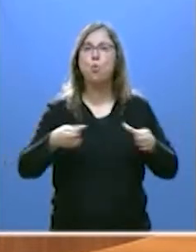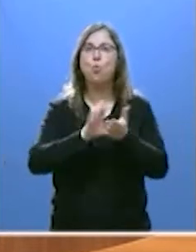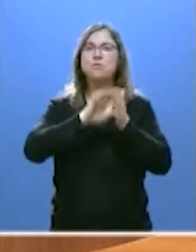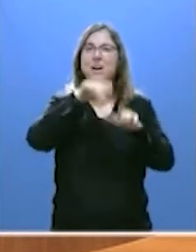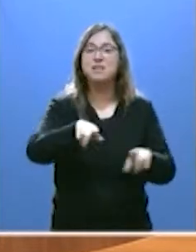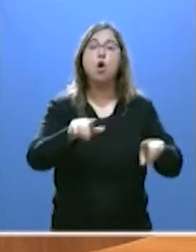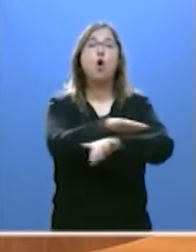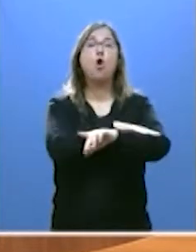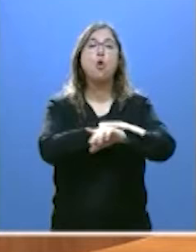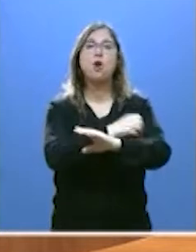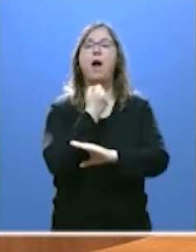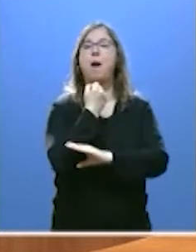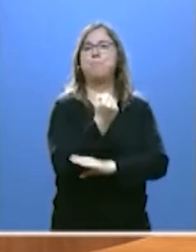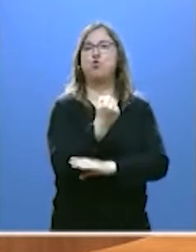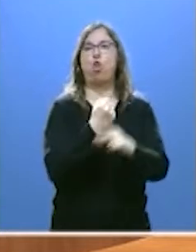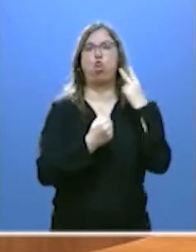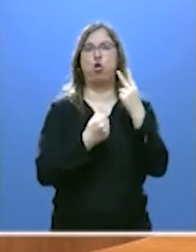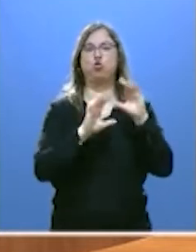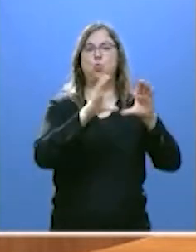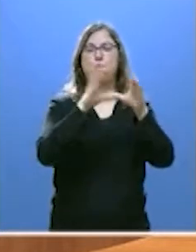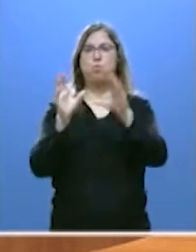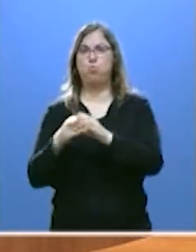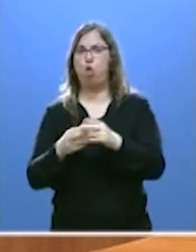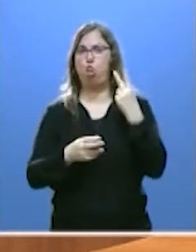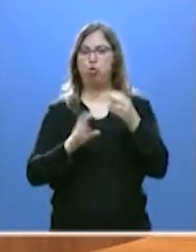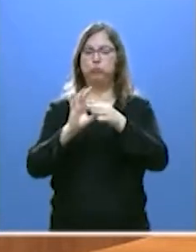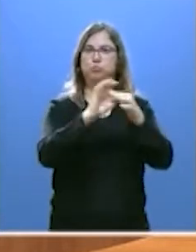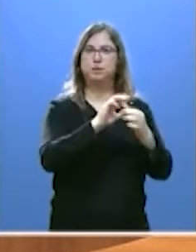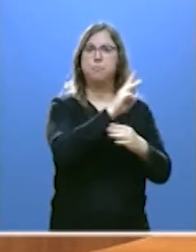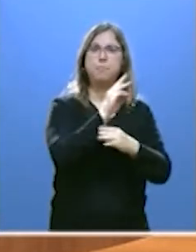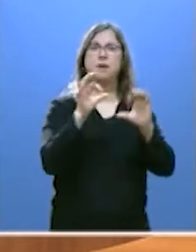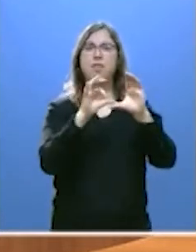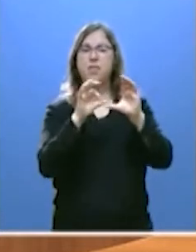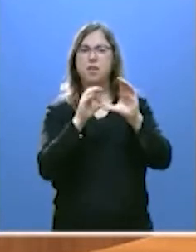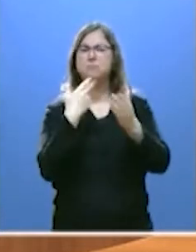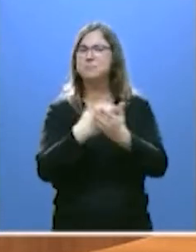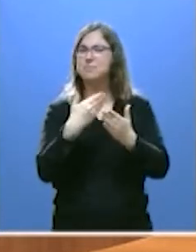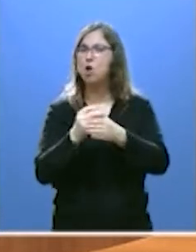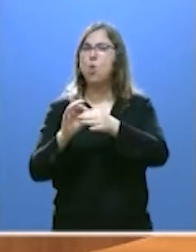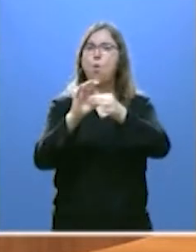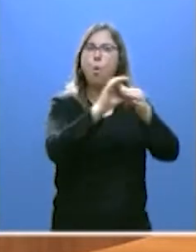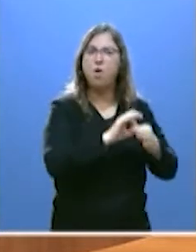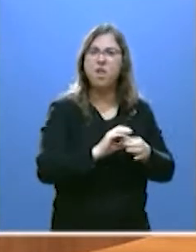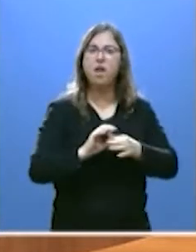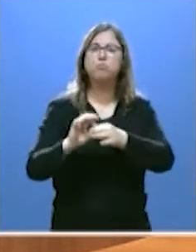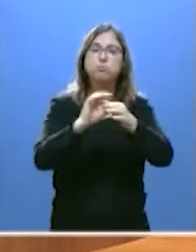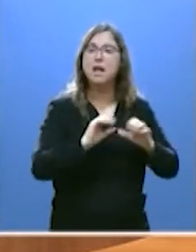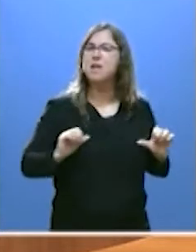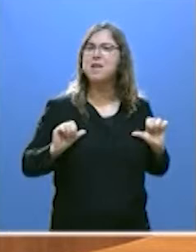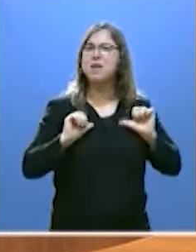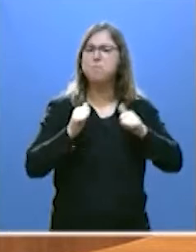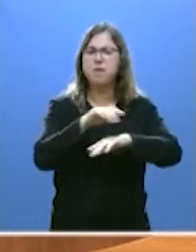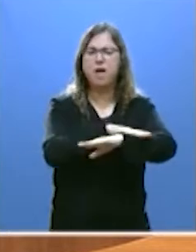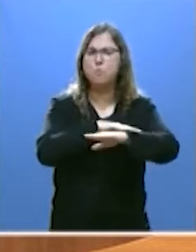apoyado en dos partidos. Ha mostrado su unidad, su cohesión, desde el principio de legislatura,